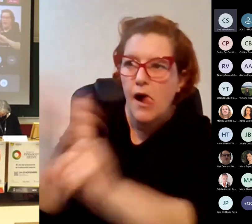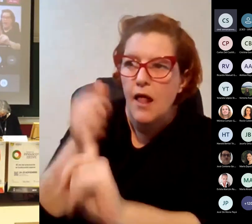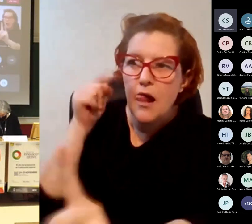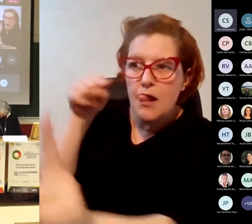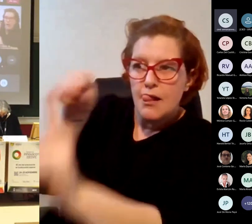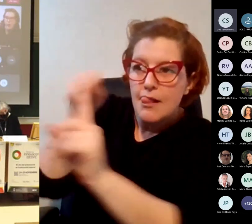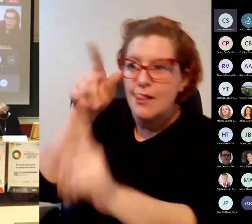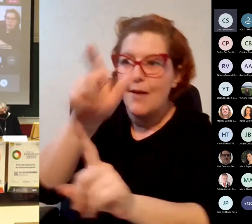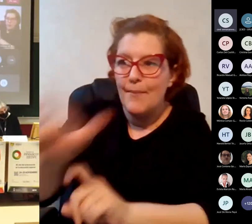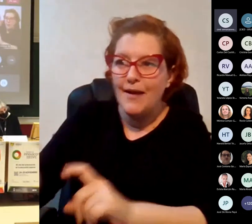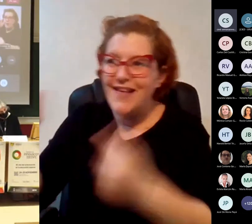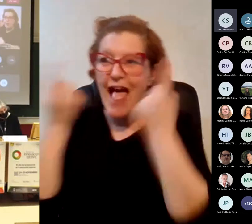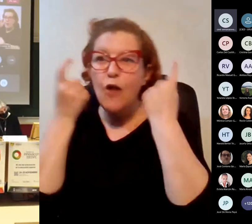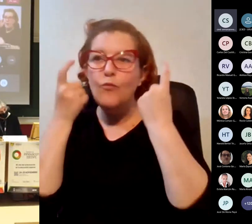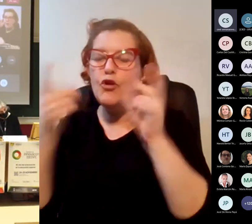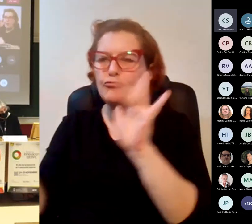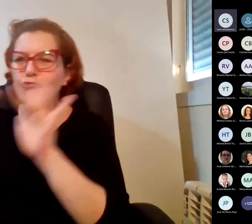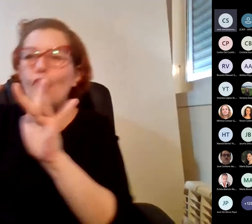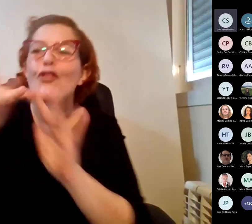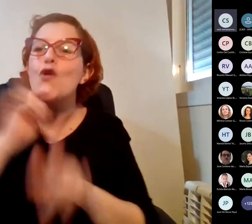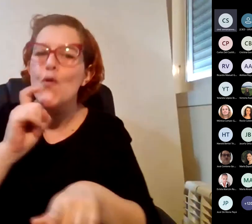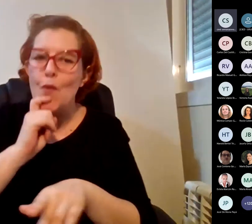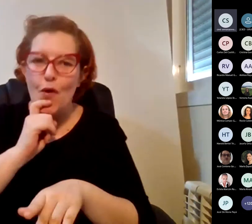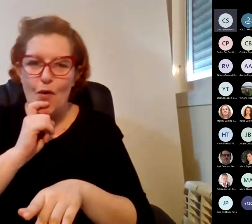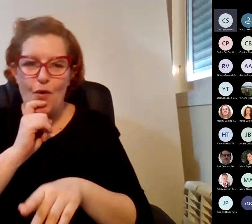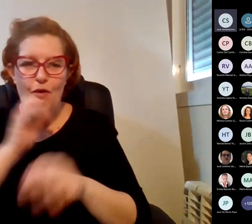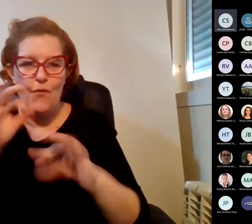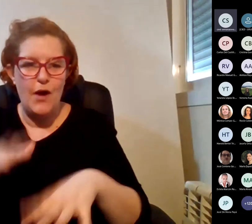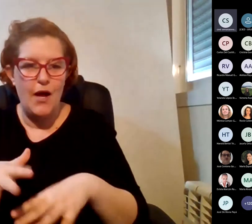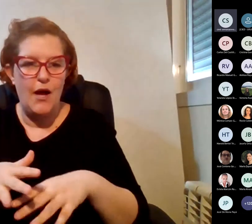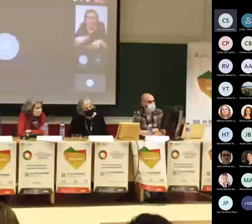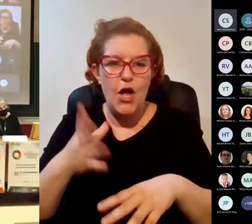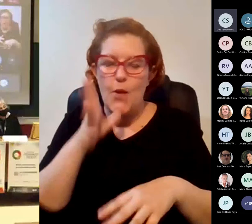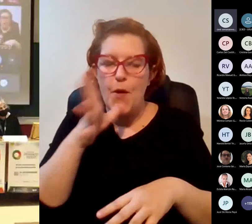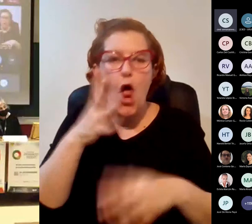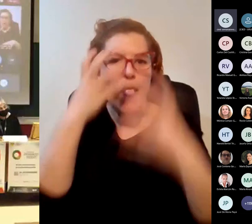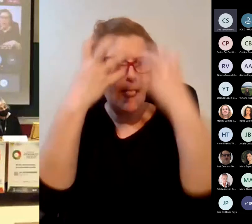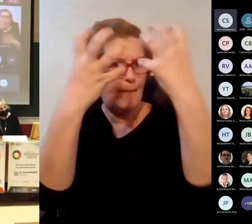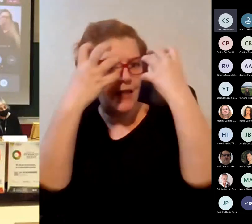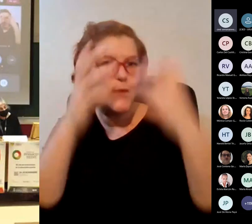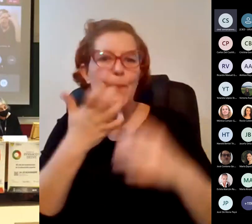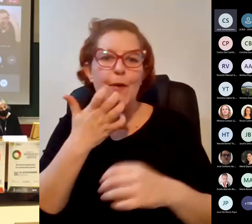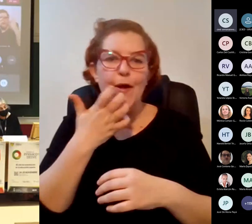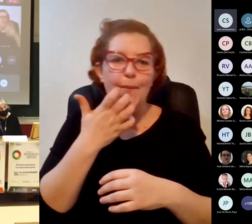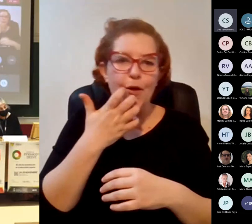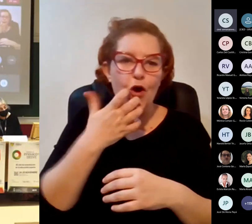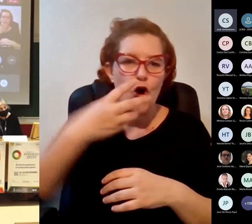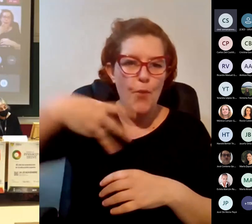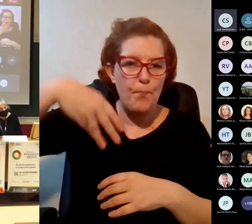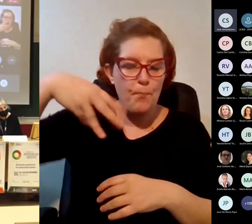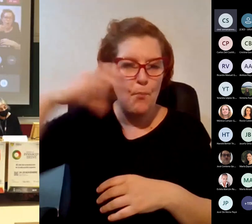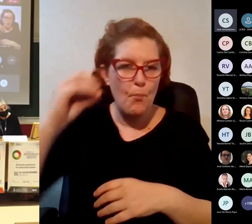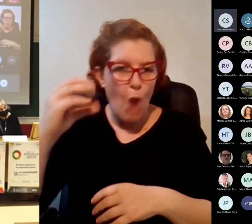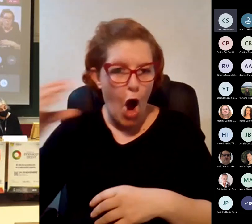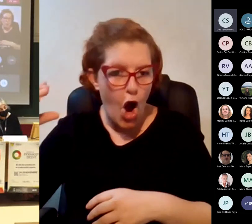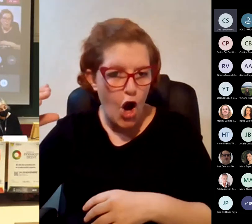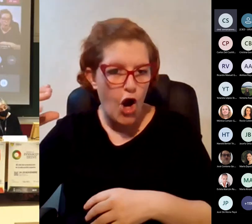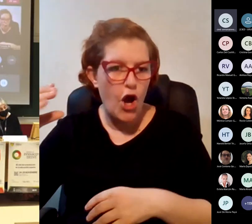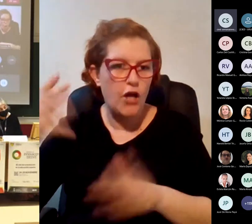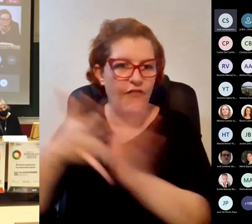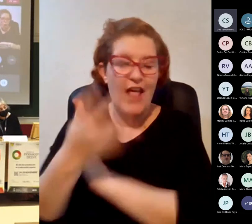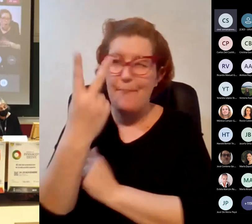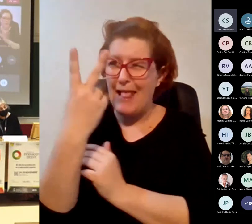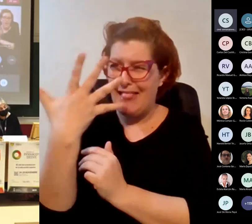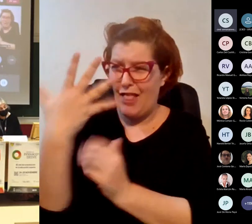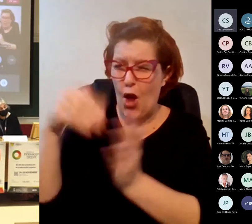edificios ¿no? eso me llamó muchísimo la atención el MOOC que han tenido 25.000 estudiantes